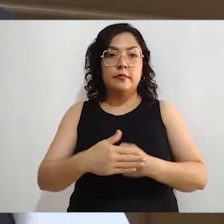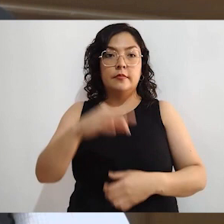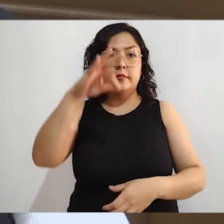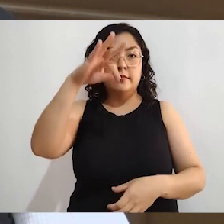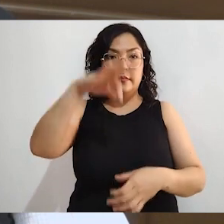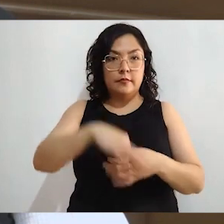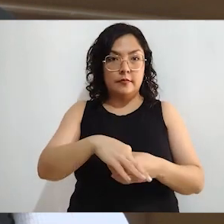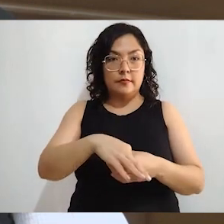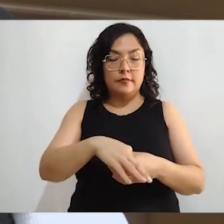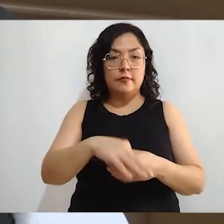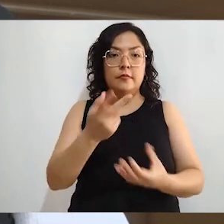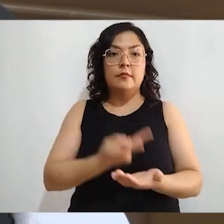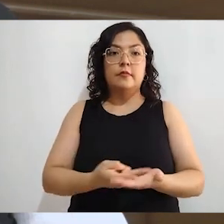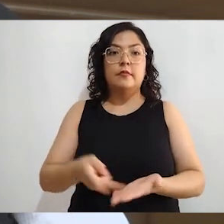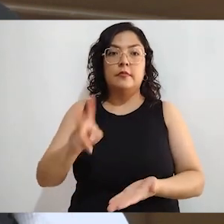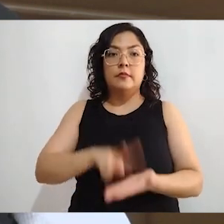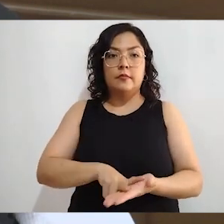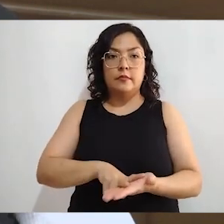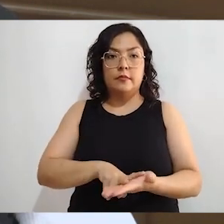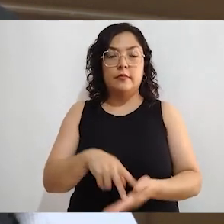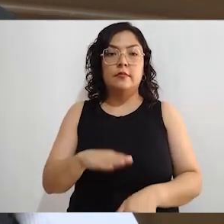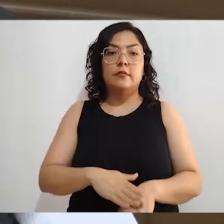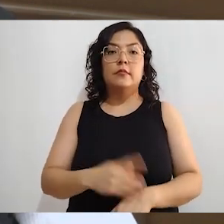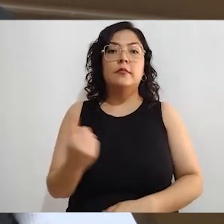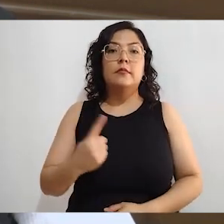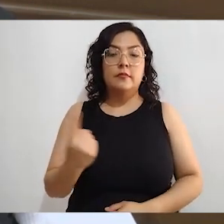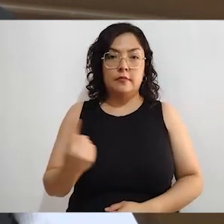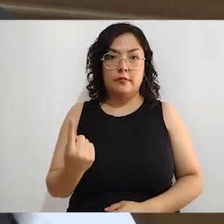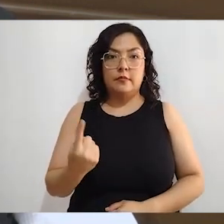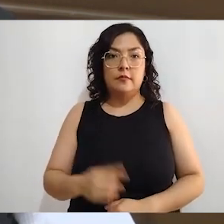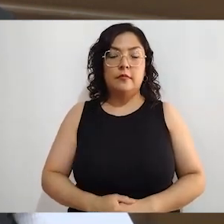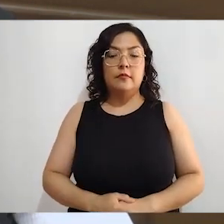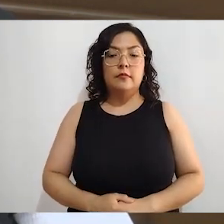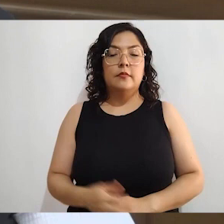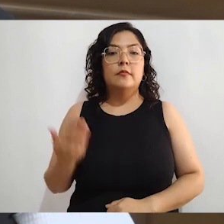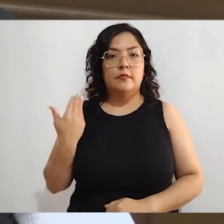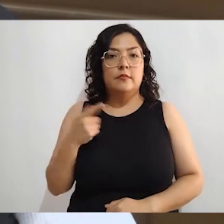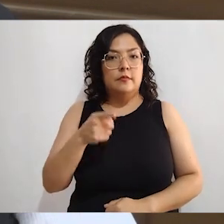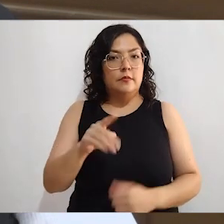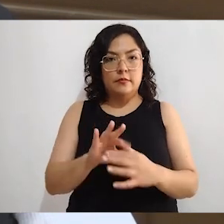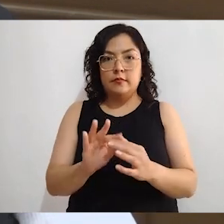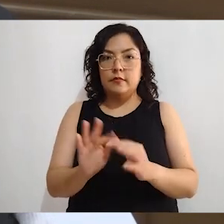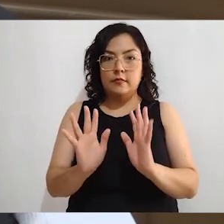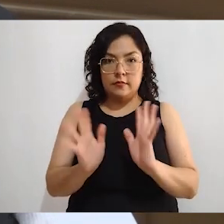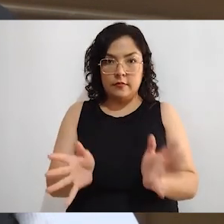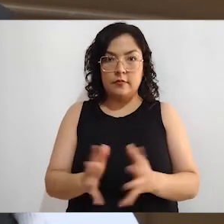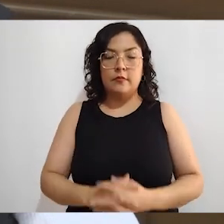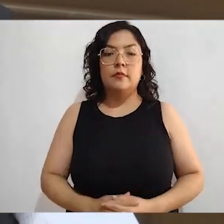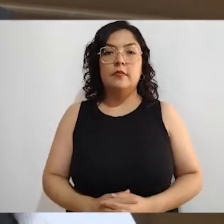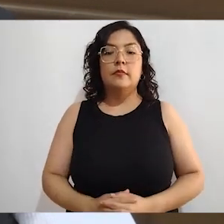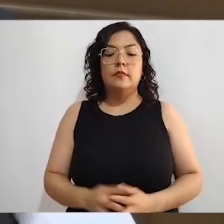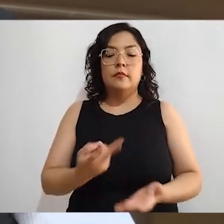ahorita en curso. Concurrente porque es una elección, ya lo mencionabas tú, donde vamos a